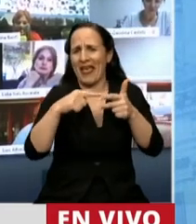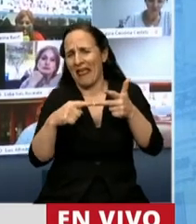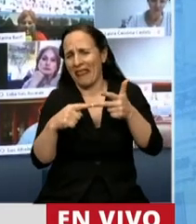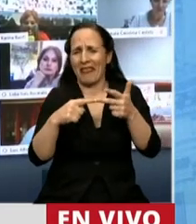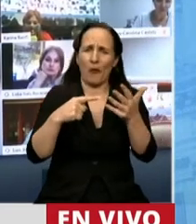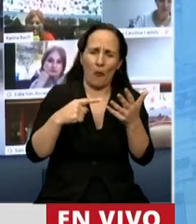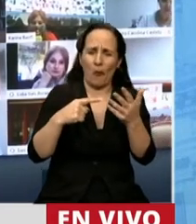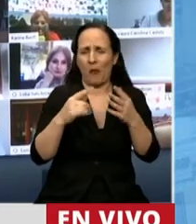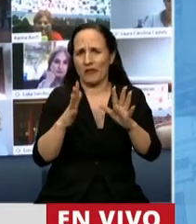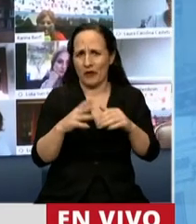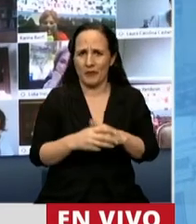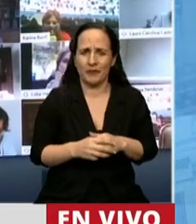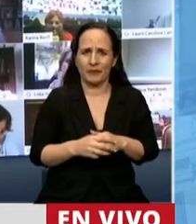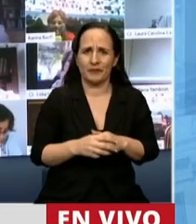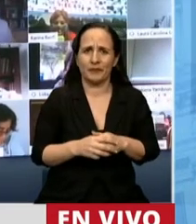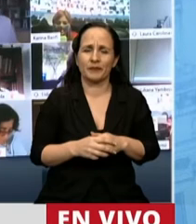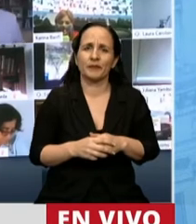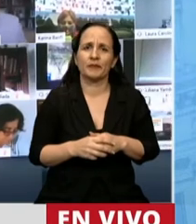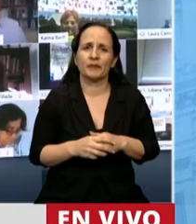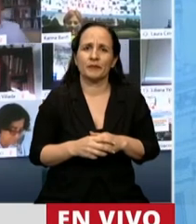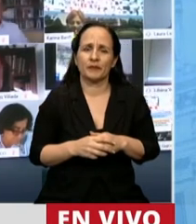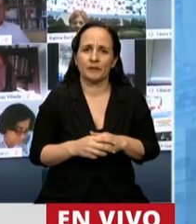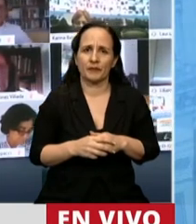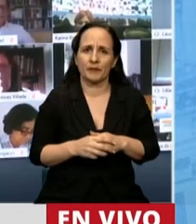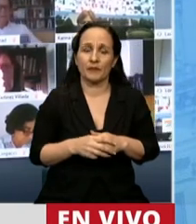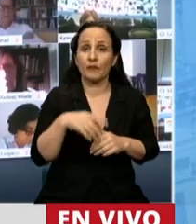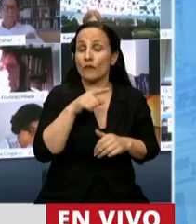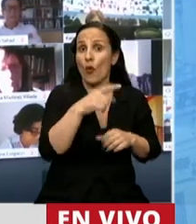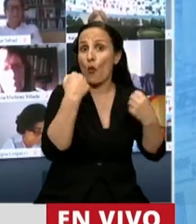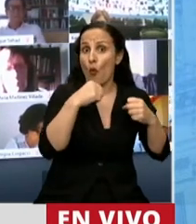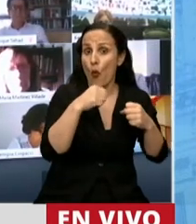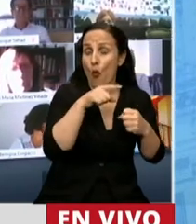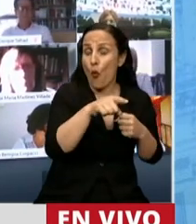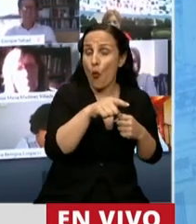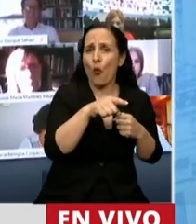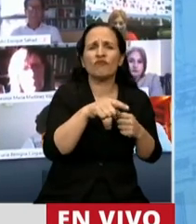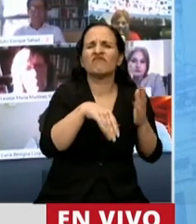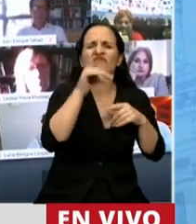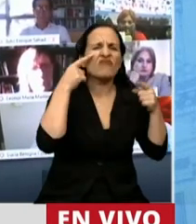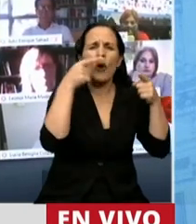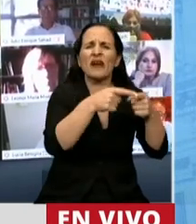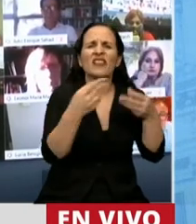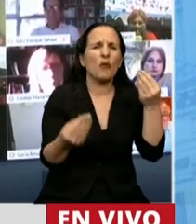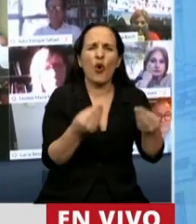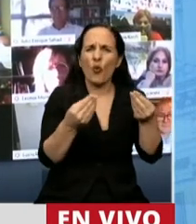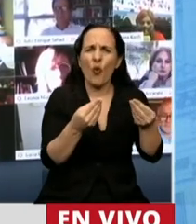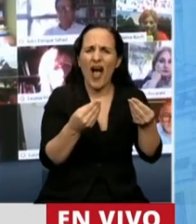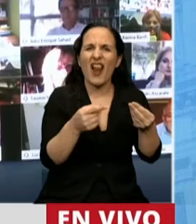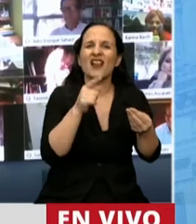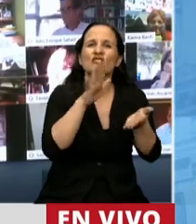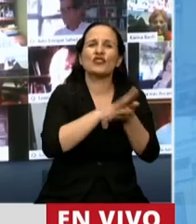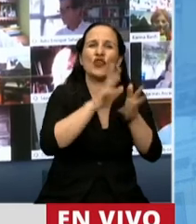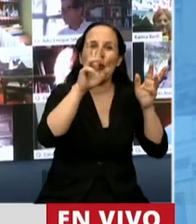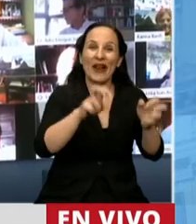o cuatro ejercicios. El ACLUX-10 es un ejercicio cuyo objetivo es especializarse en cuestiones